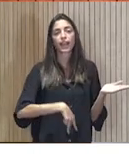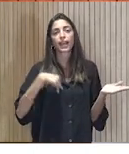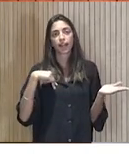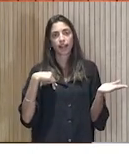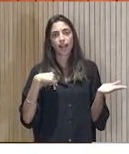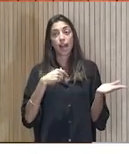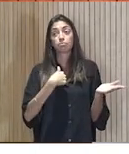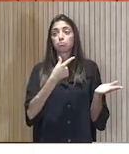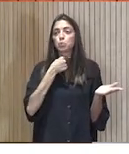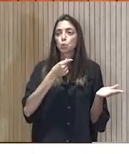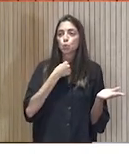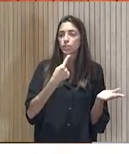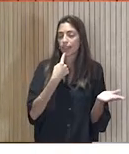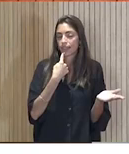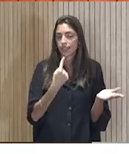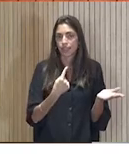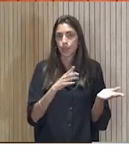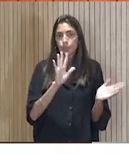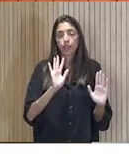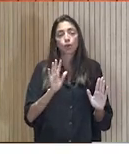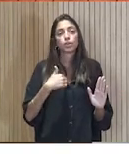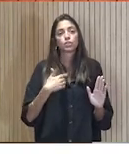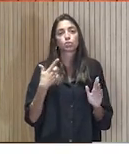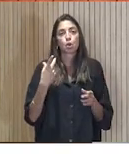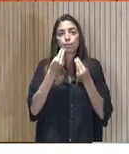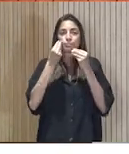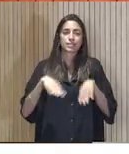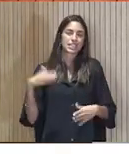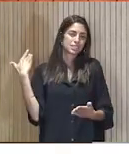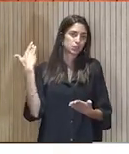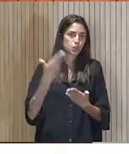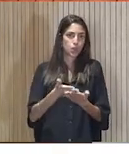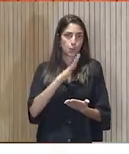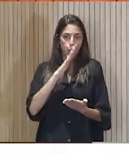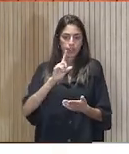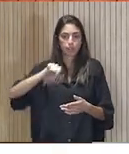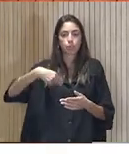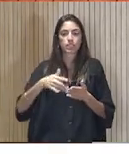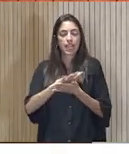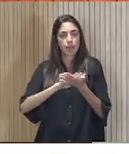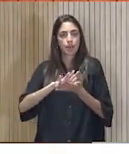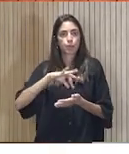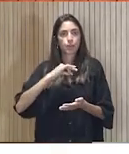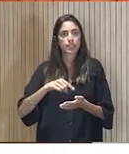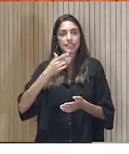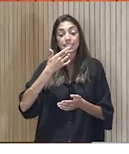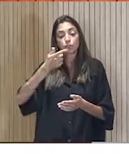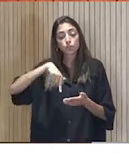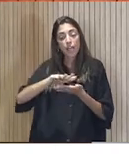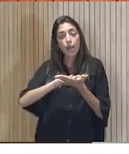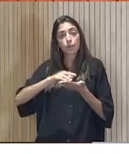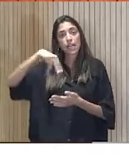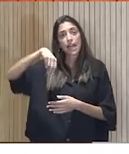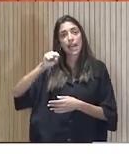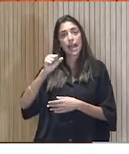decirlo, lo pasa es que eso ha sido históricamente, luego podemos hablar de ello, por ejemplo, hablando de Naturgy en general